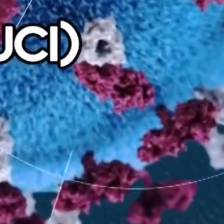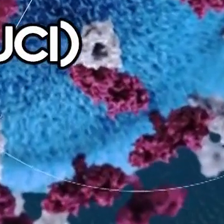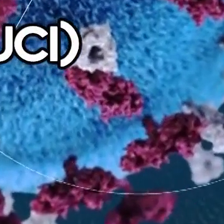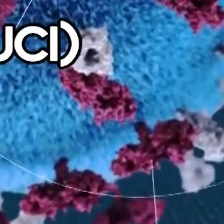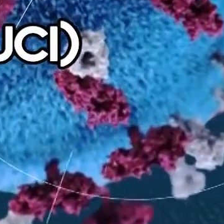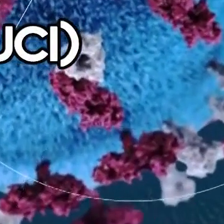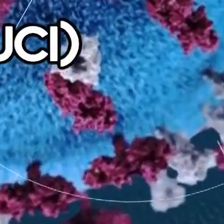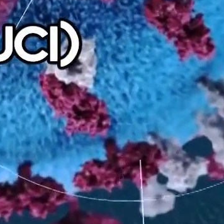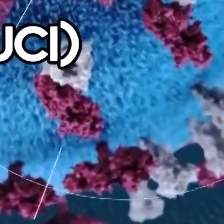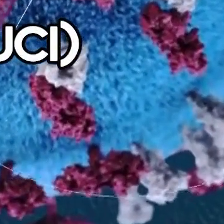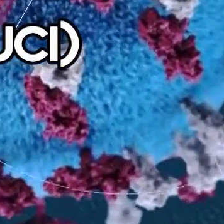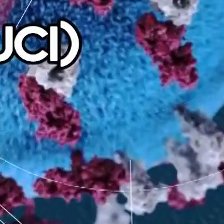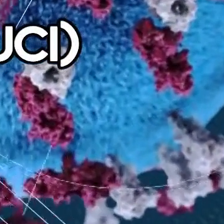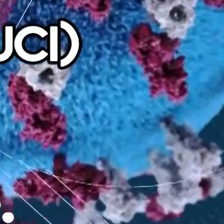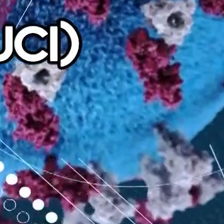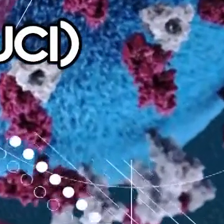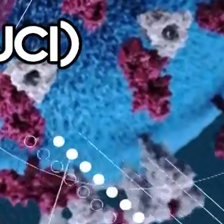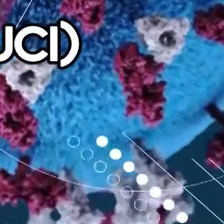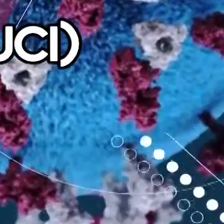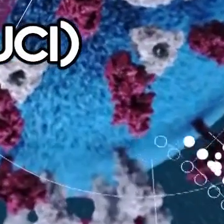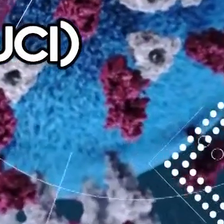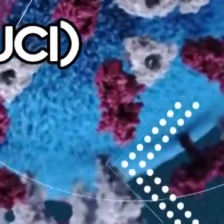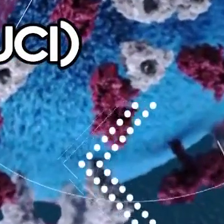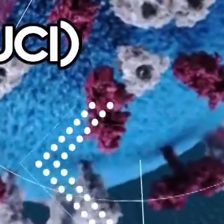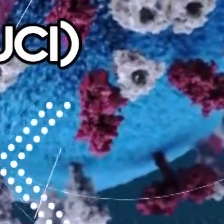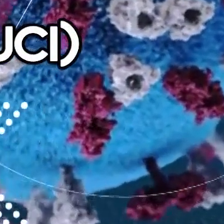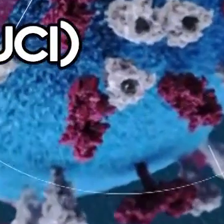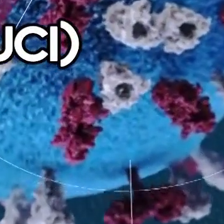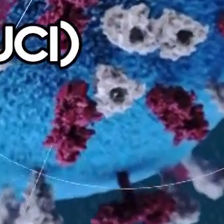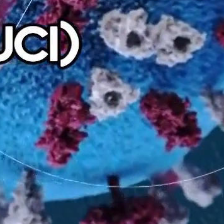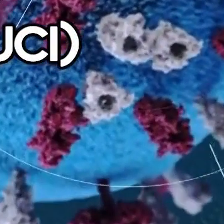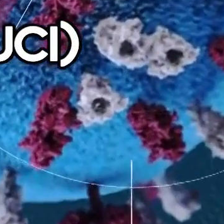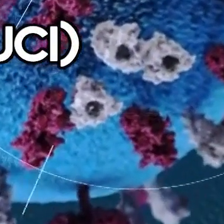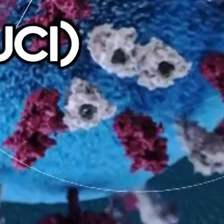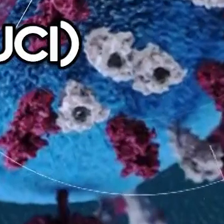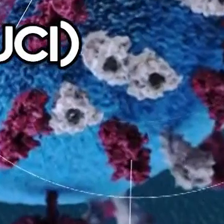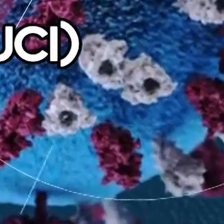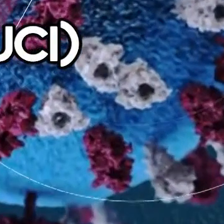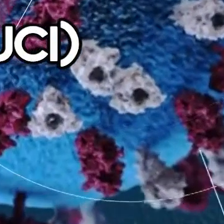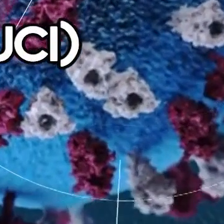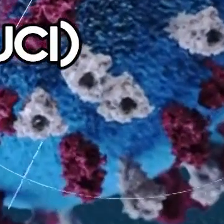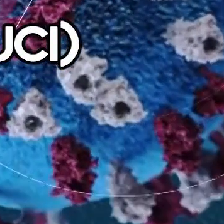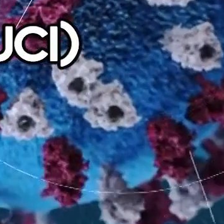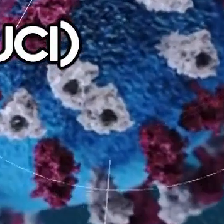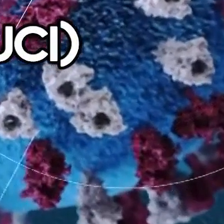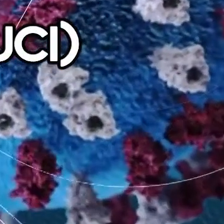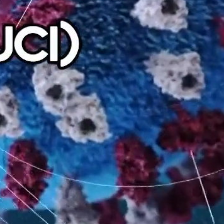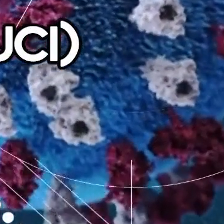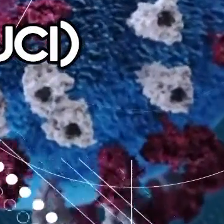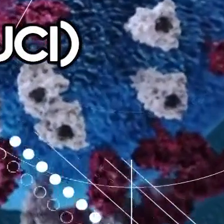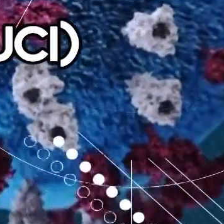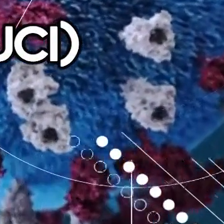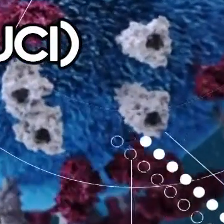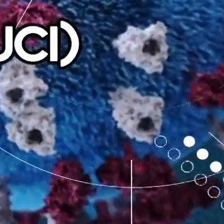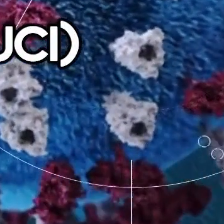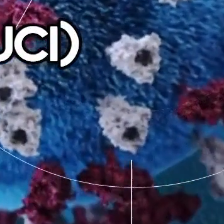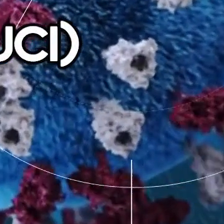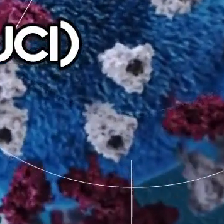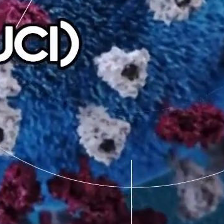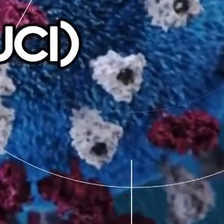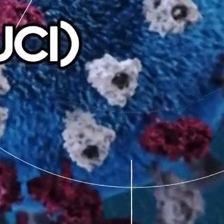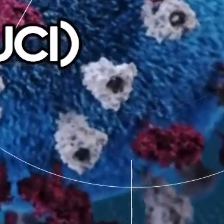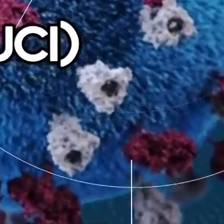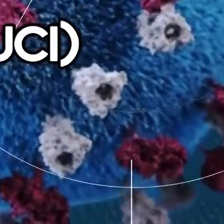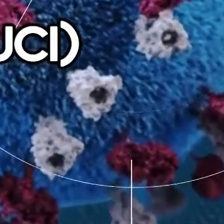293. Los internados, como lo mencionaba don Ernesto, son 36, 30 en salón y 6 en la